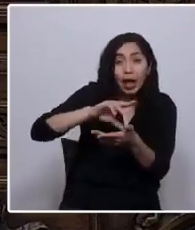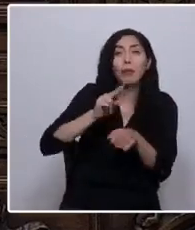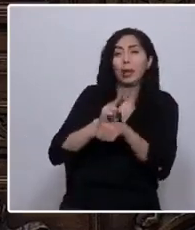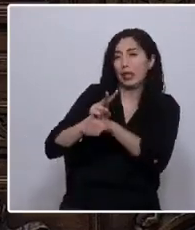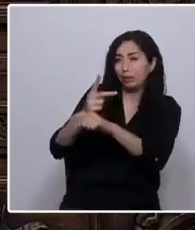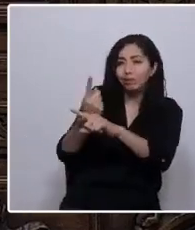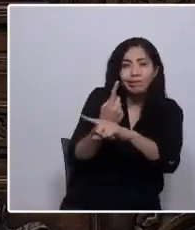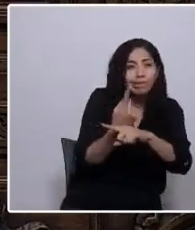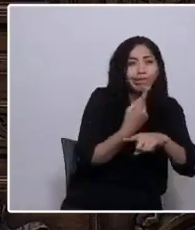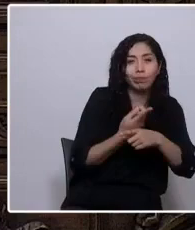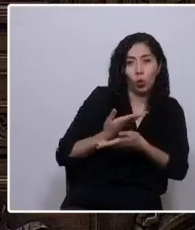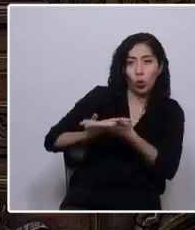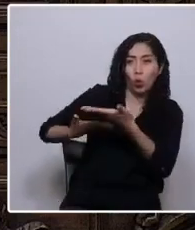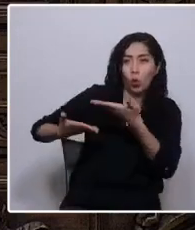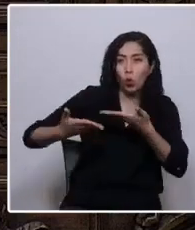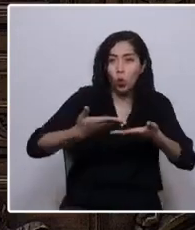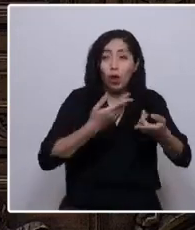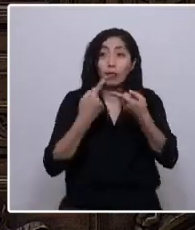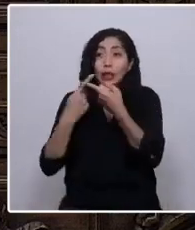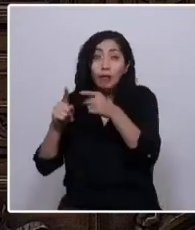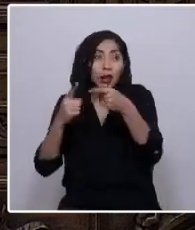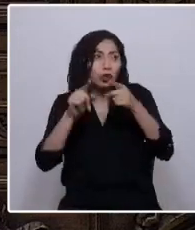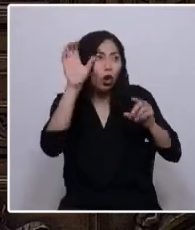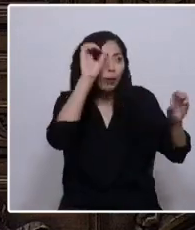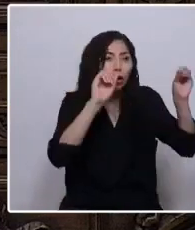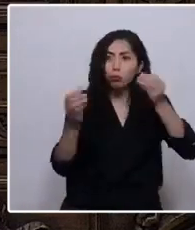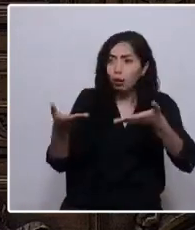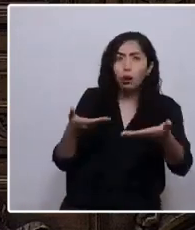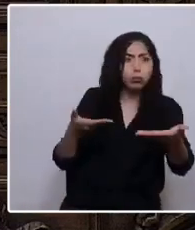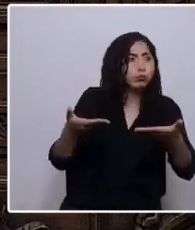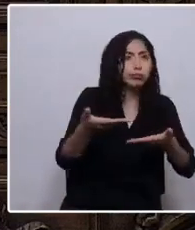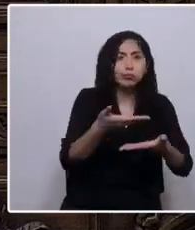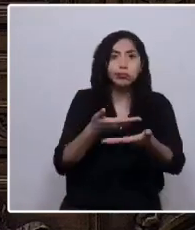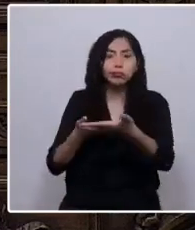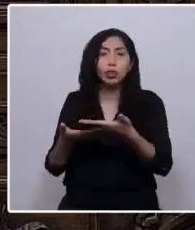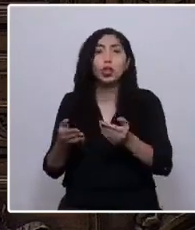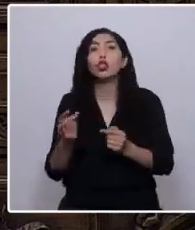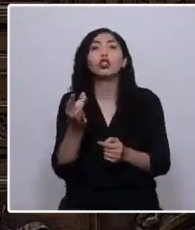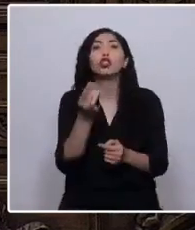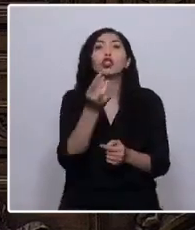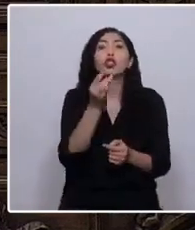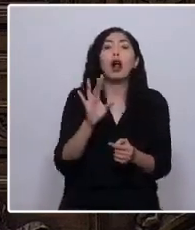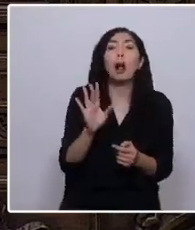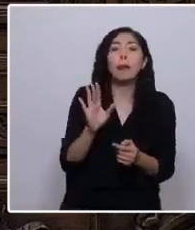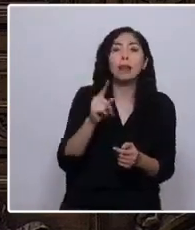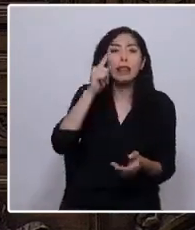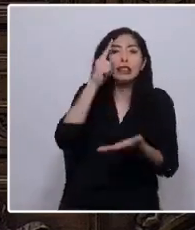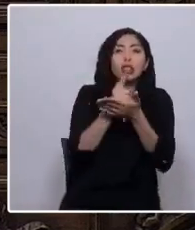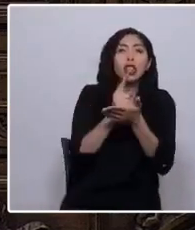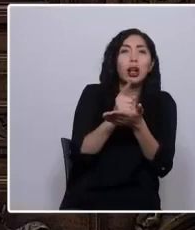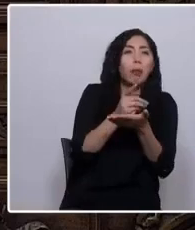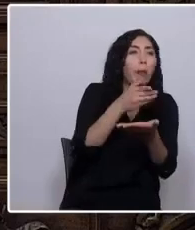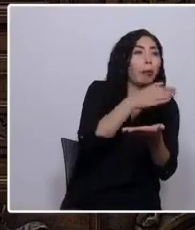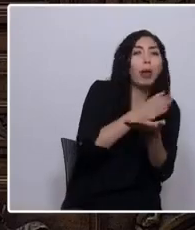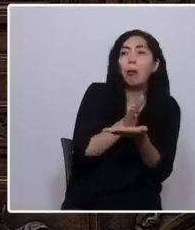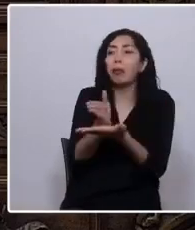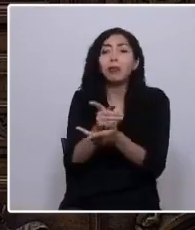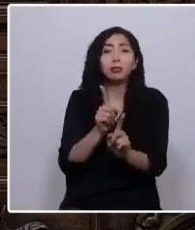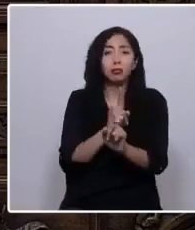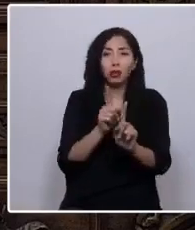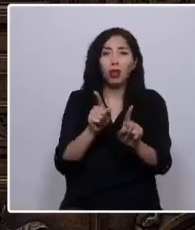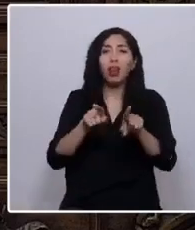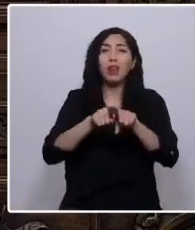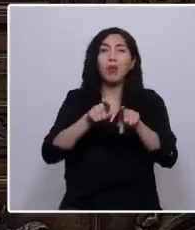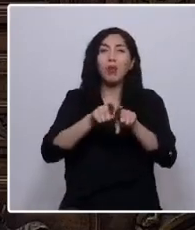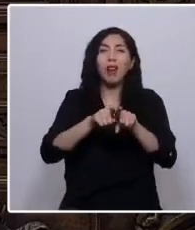Conversando, deliberando nuestras diferencias, más allá de posiciones binarias, de botonera, que al igual que la trampa de los plebiscitos de